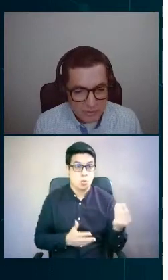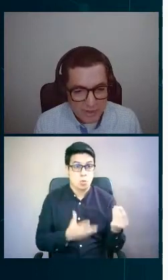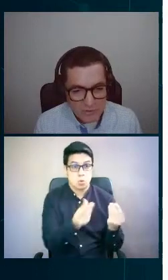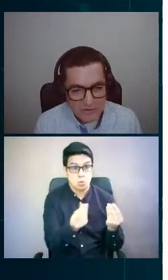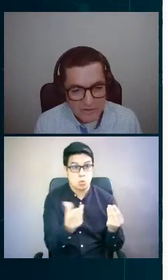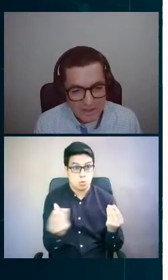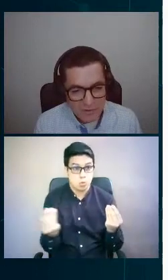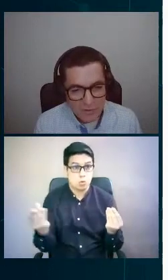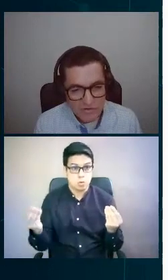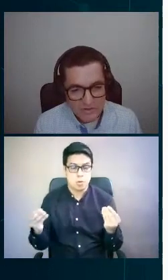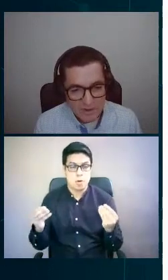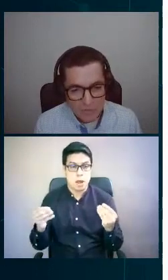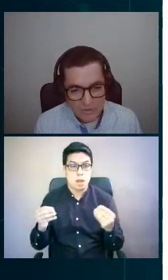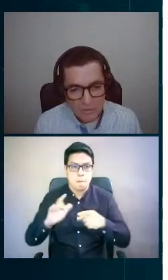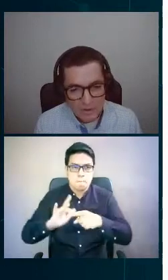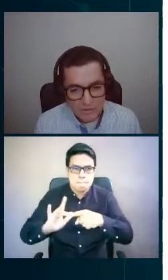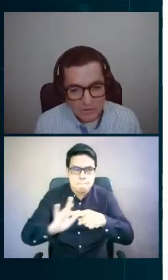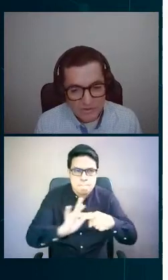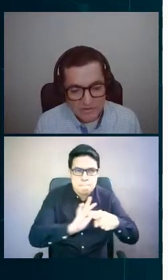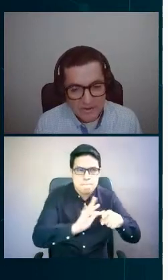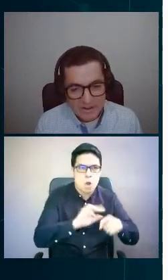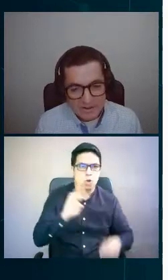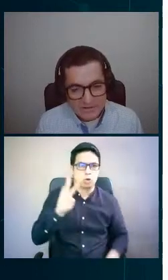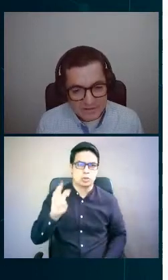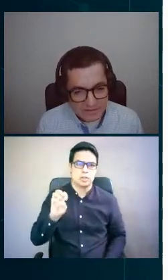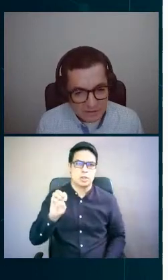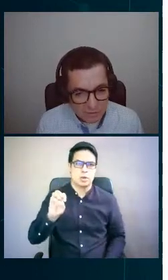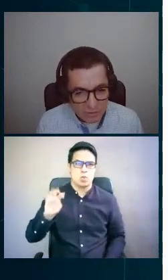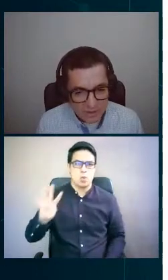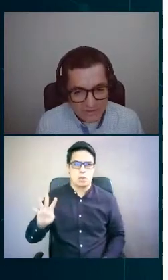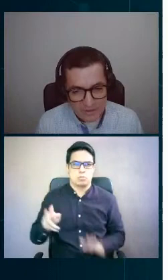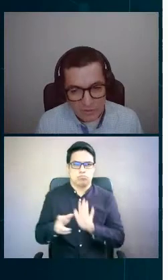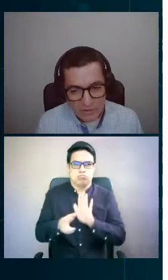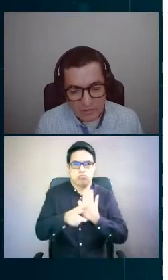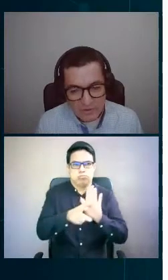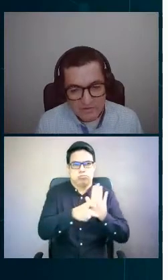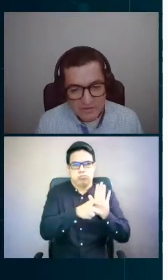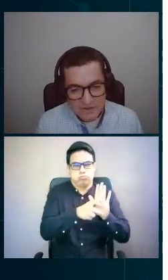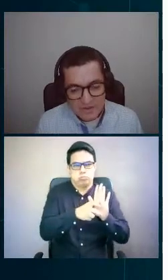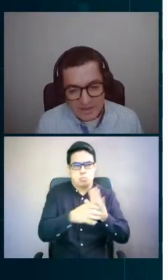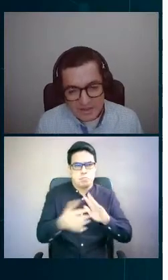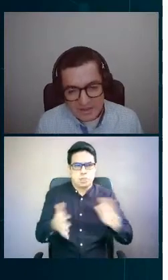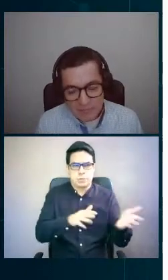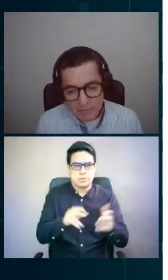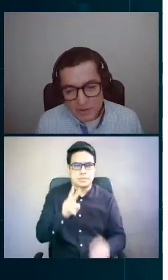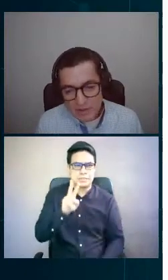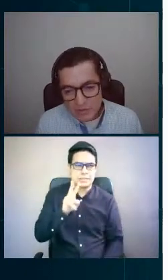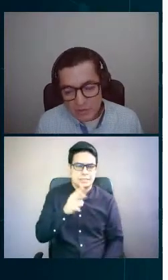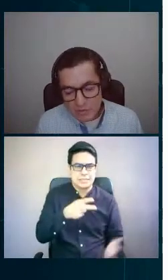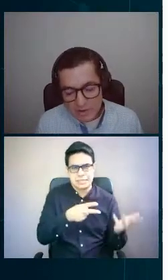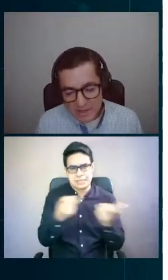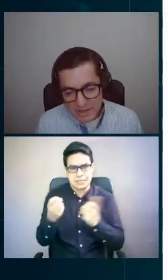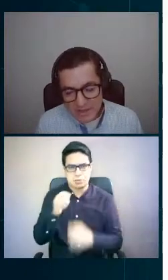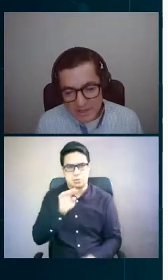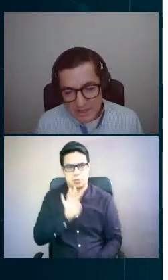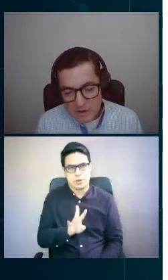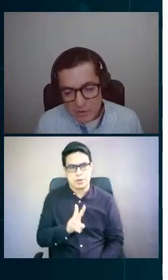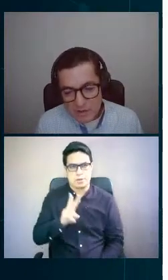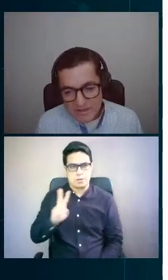proyecto, se instalaron 84 colectores, 742 routers y el proyecto